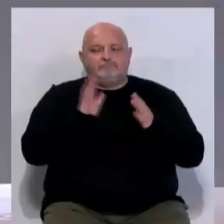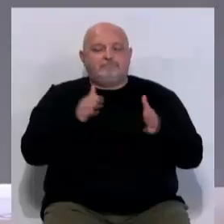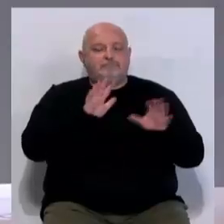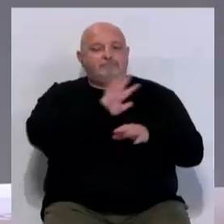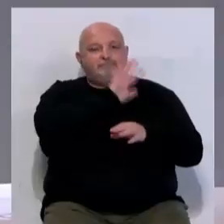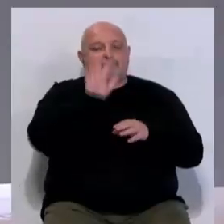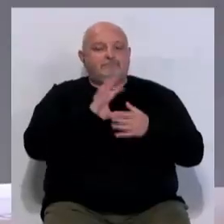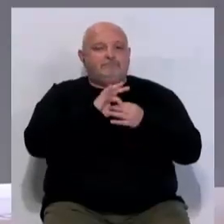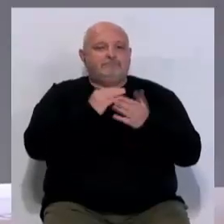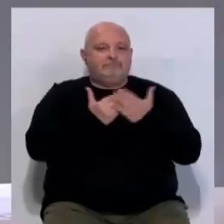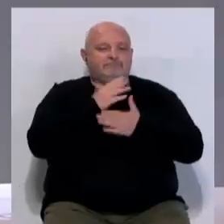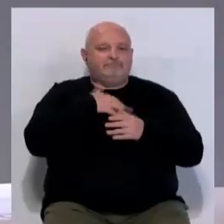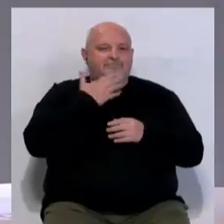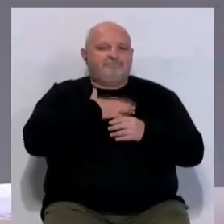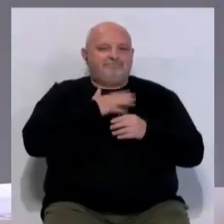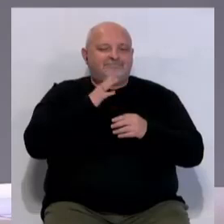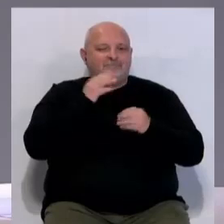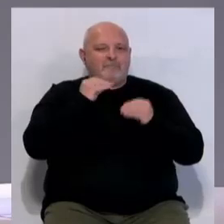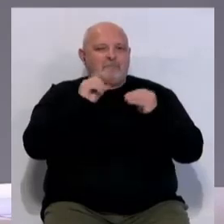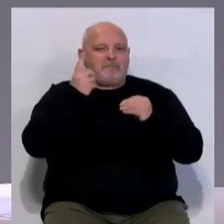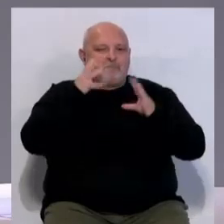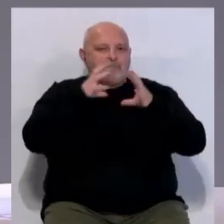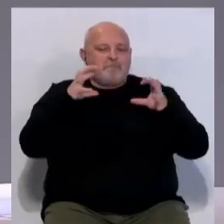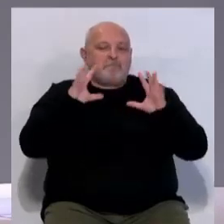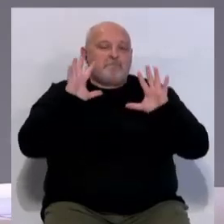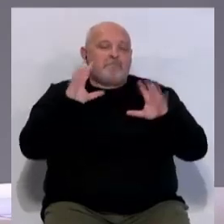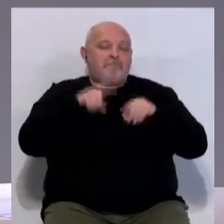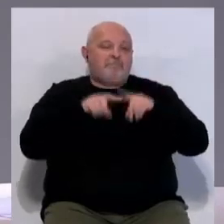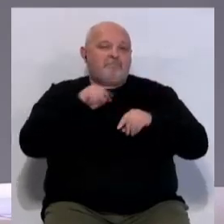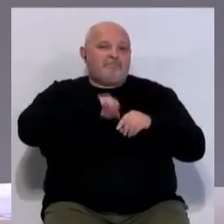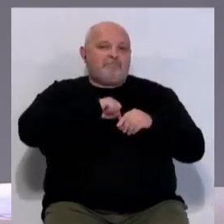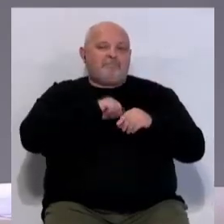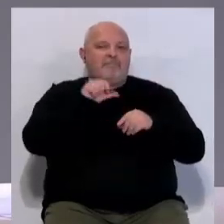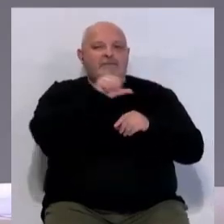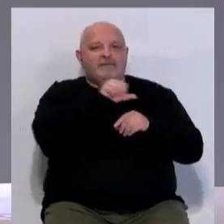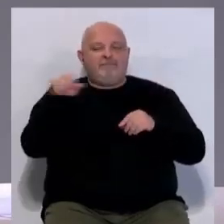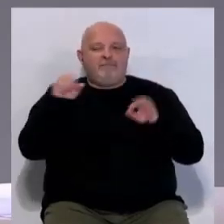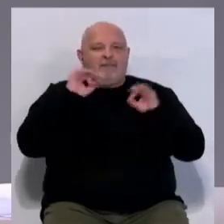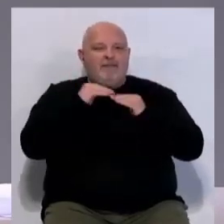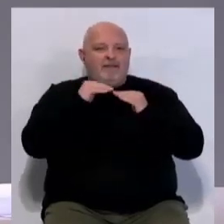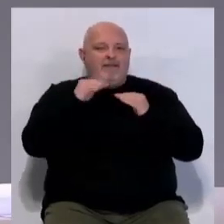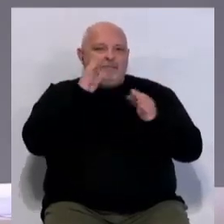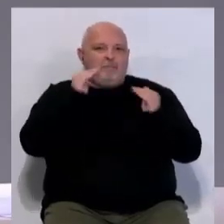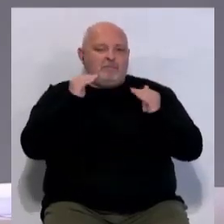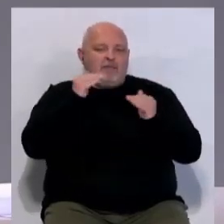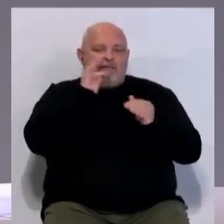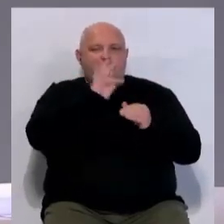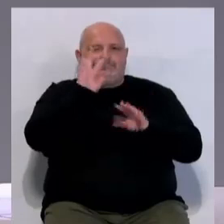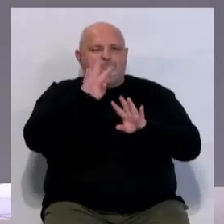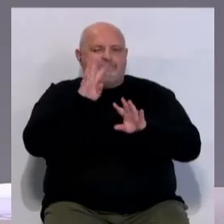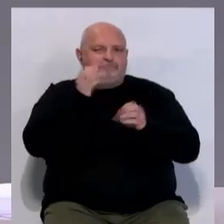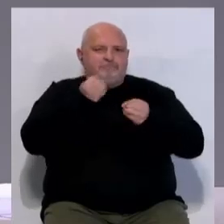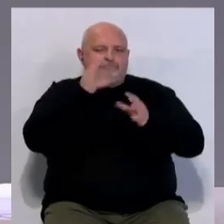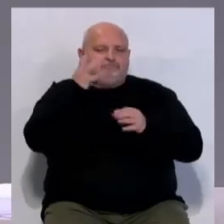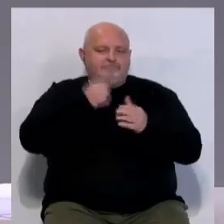Parece que la jornada de mañana aparecerán las primeras nubes pero tendremos una semana estable, al menos por el momento. continuación tienen